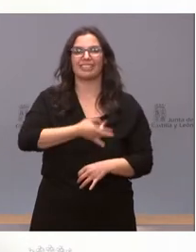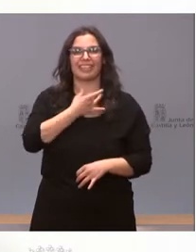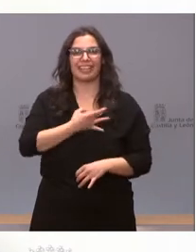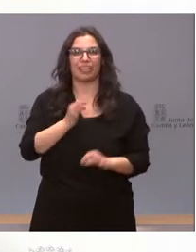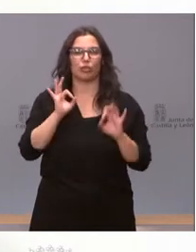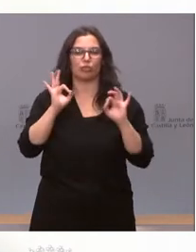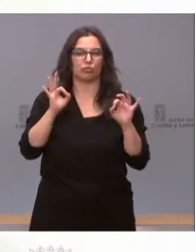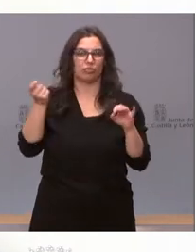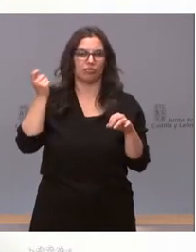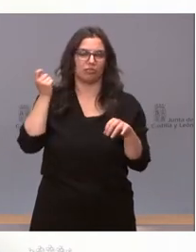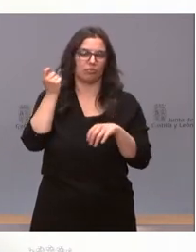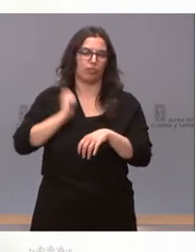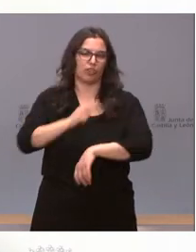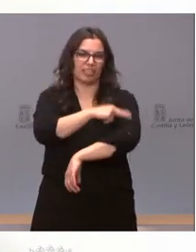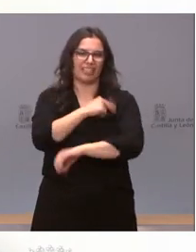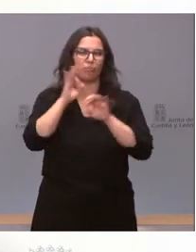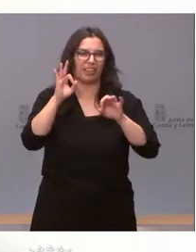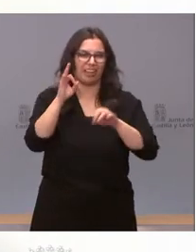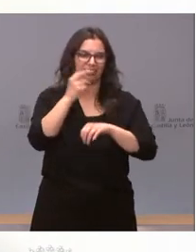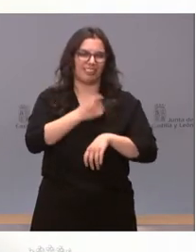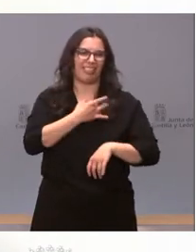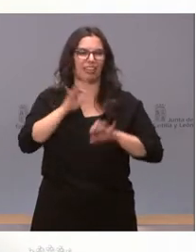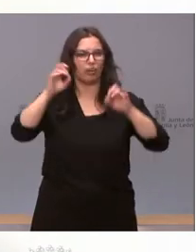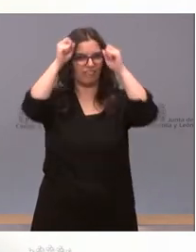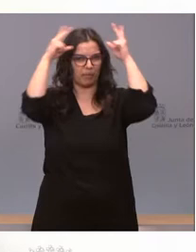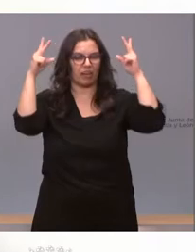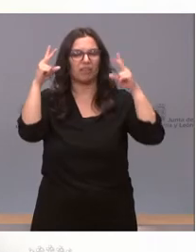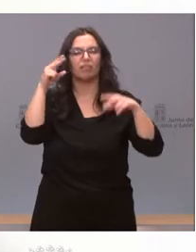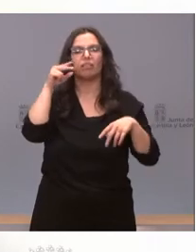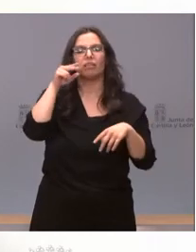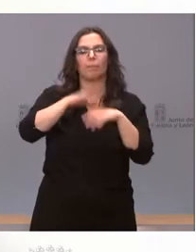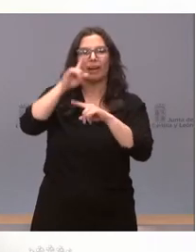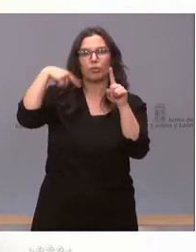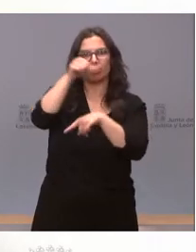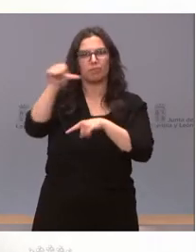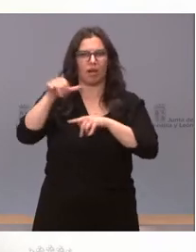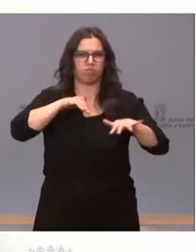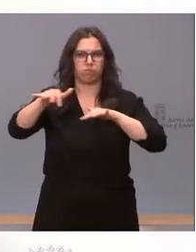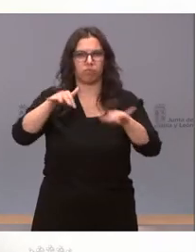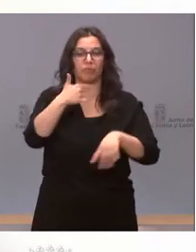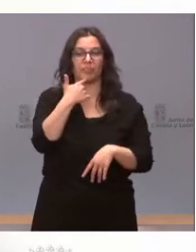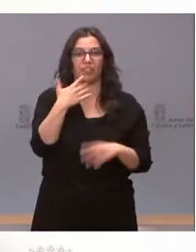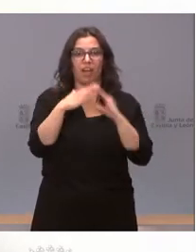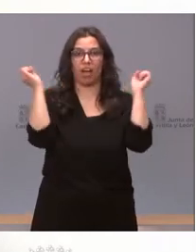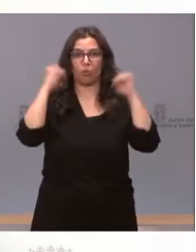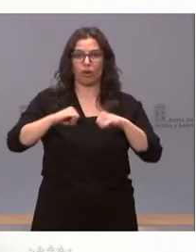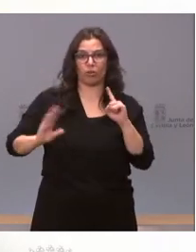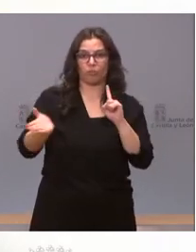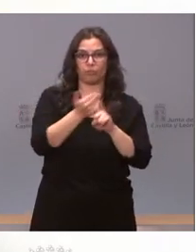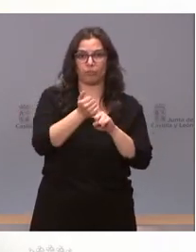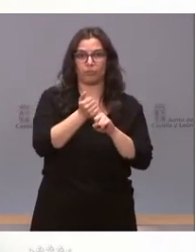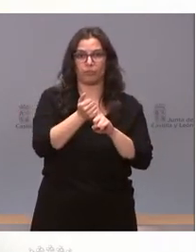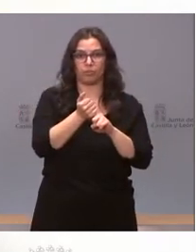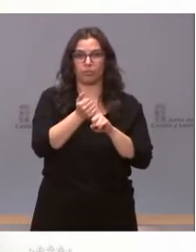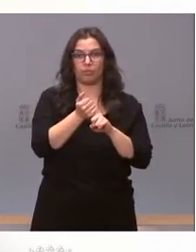SADSE. Obviamente, para la semana que viene han criticado con dureza el acuerdo alcanzado con el sindicato